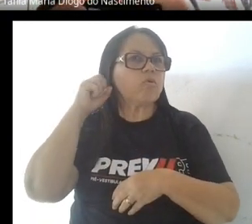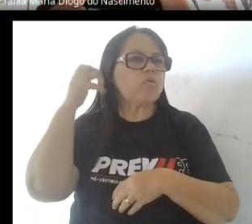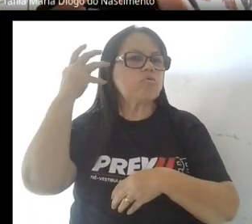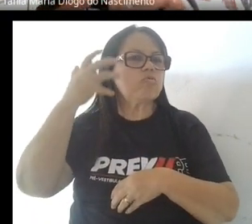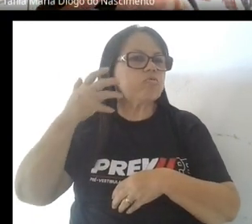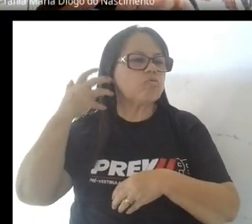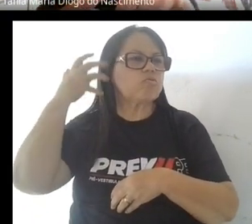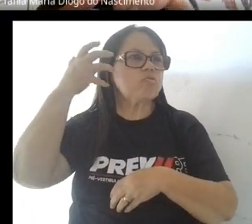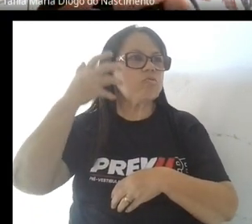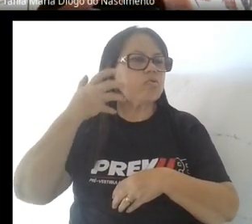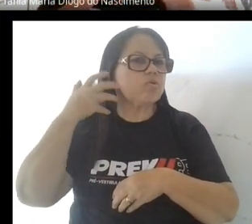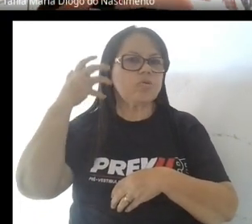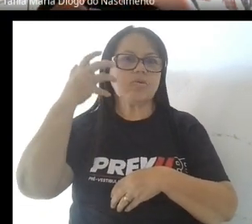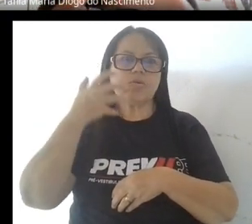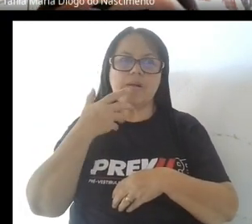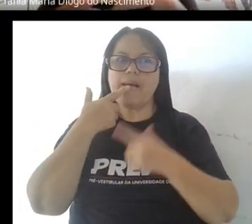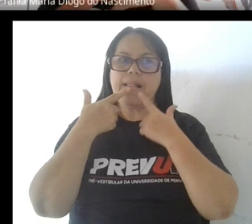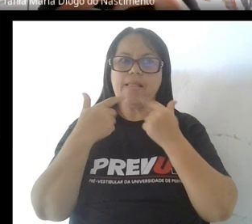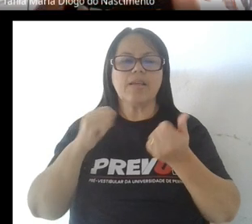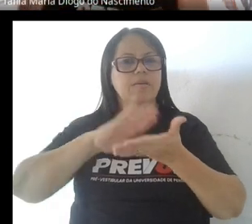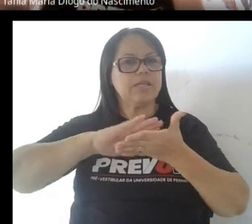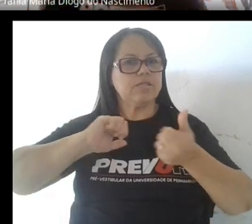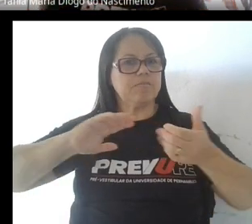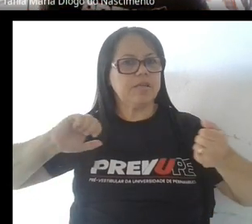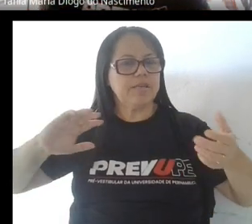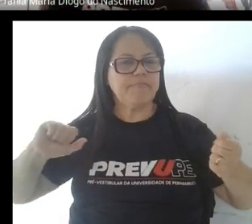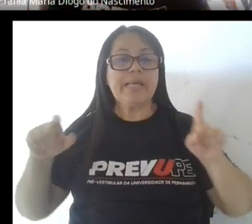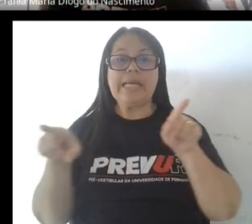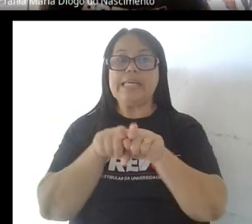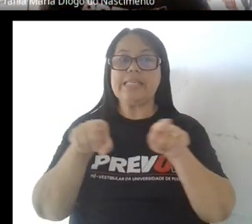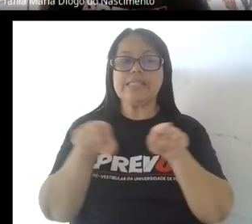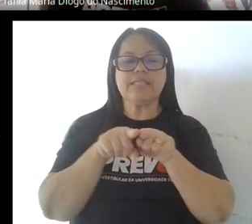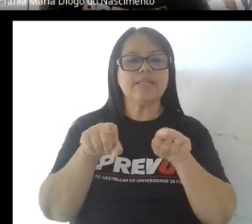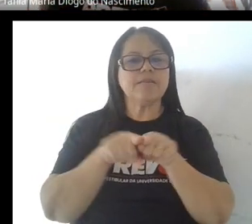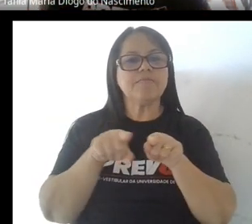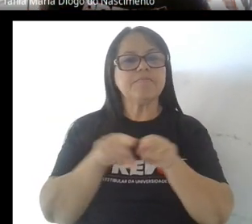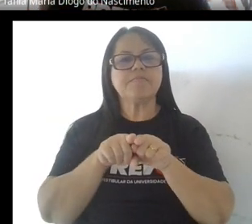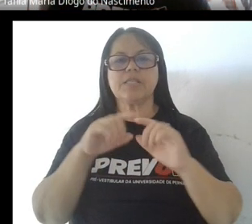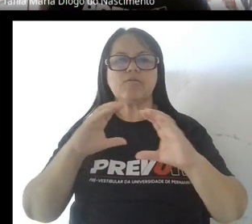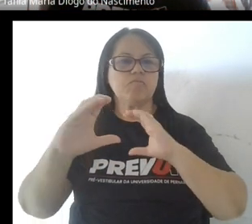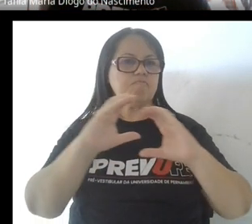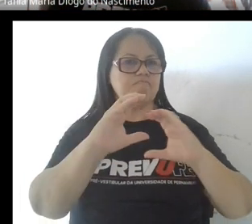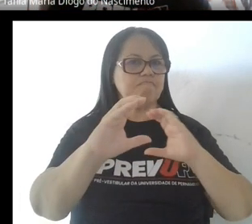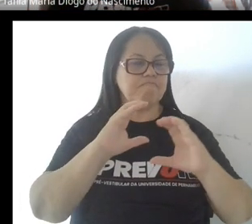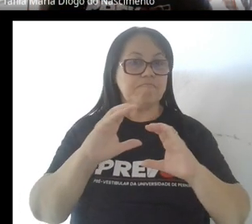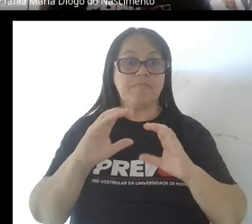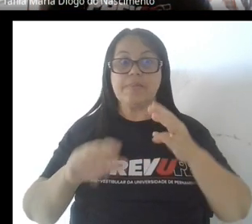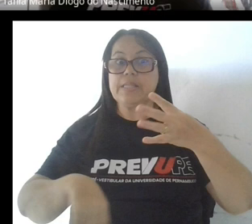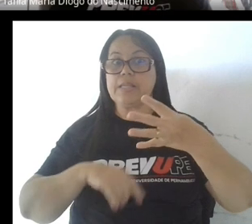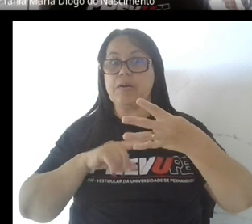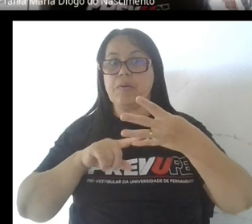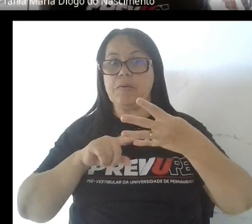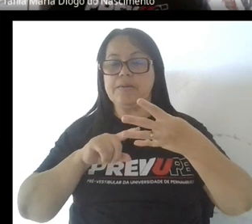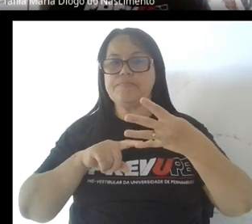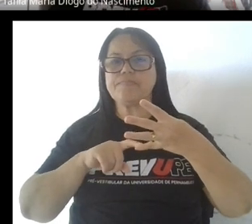te van llegando de la nueva lengua, de la lengua española, como también de sus usos comunicativos. En cuarto